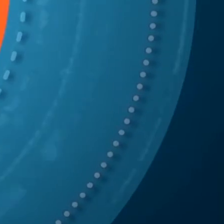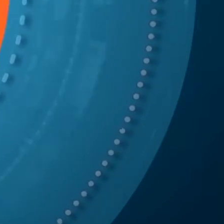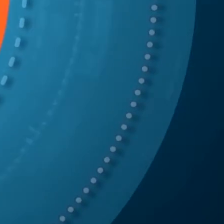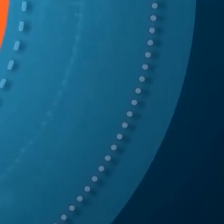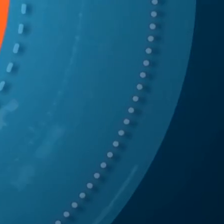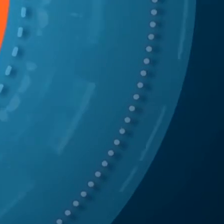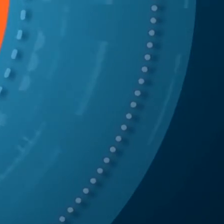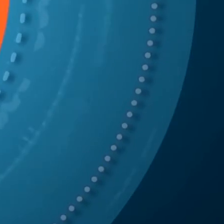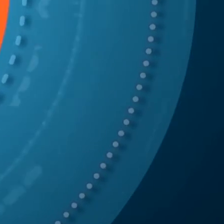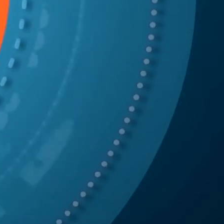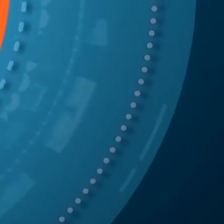¡Gracias! ¡Gracias! ¡Gracias! ¡Gracias! ¡Gracias!